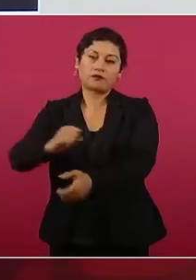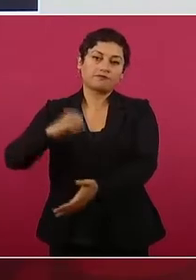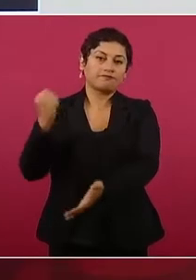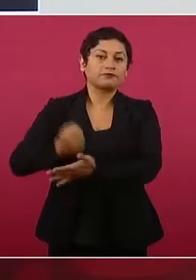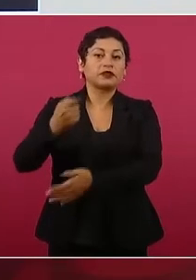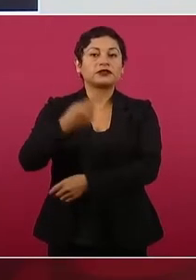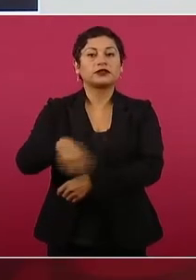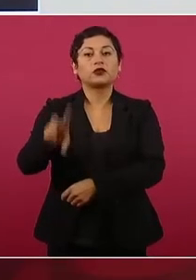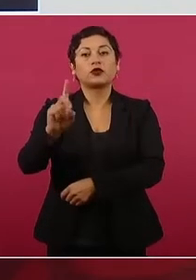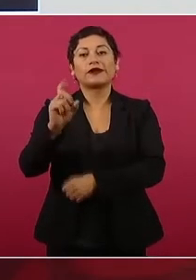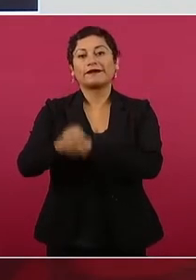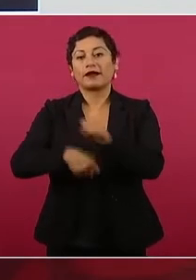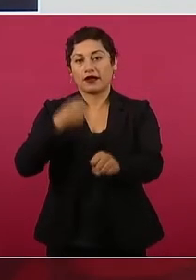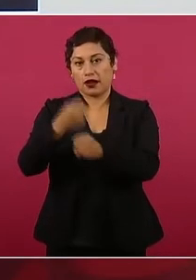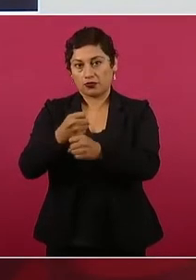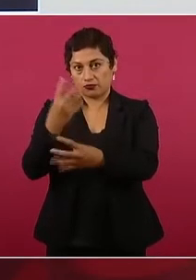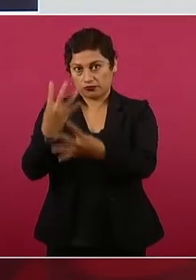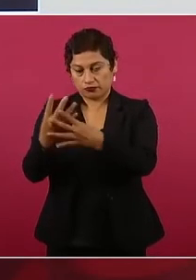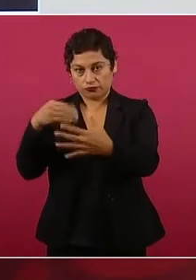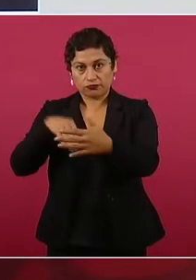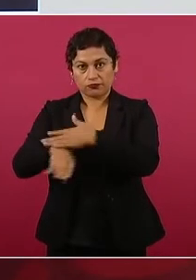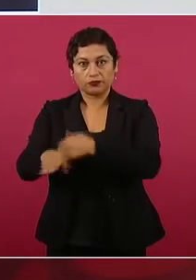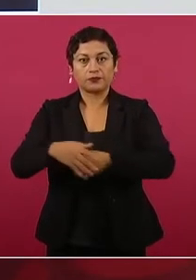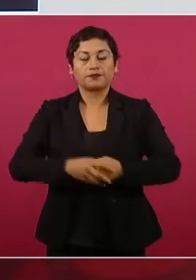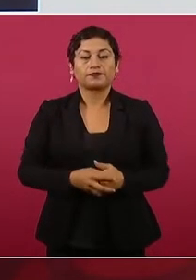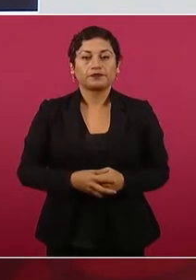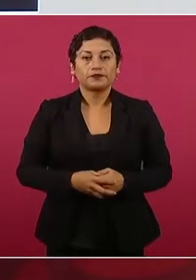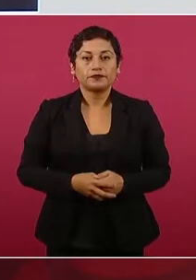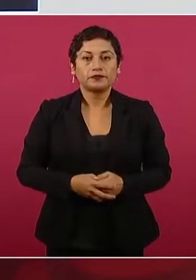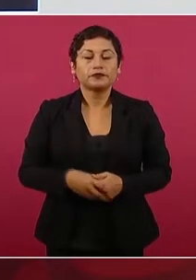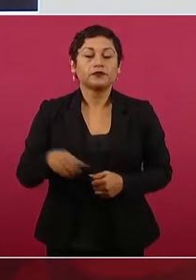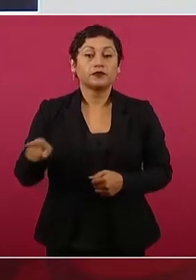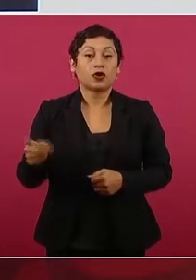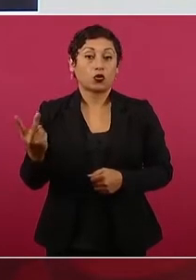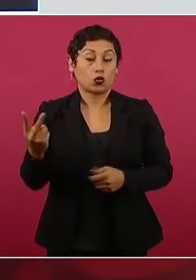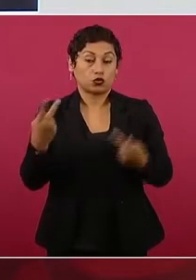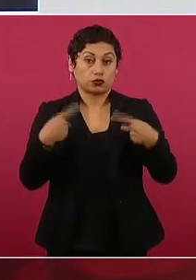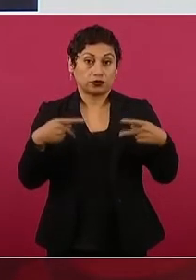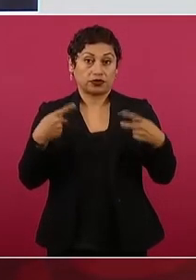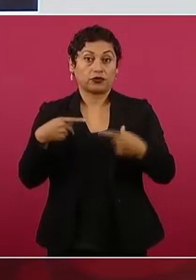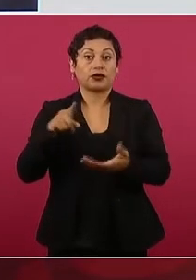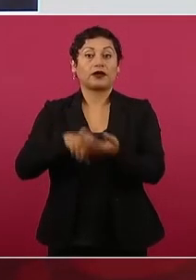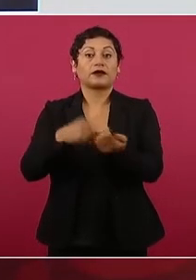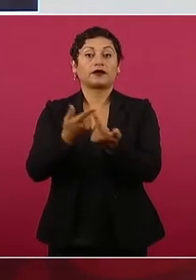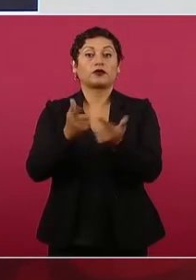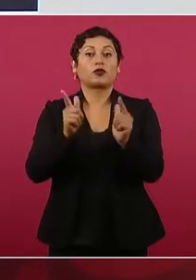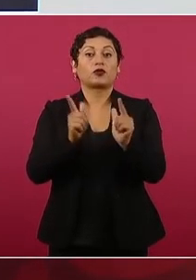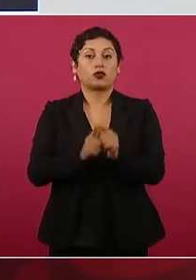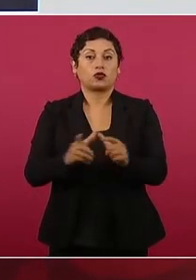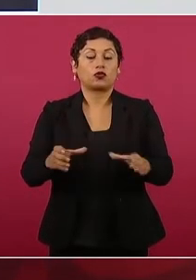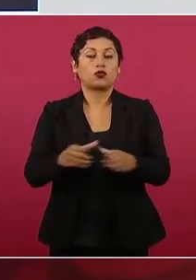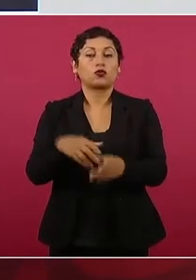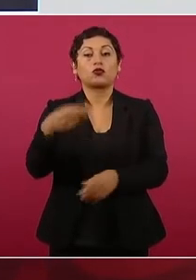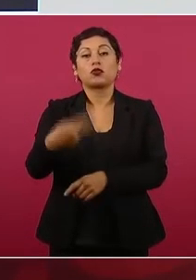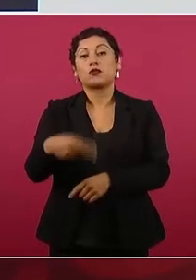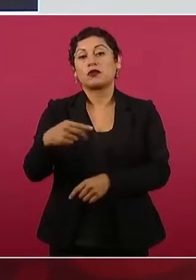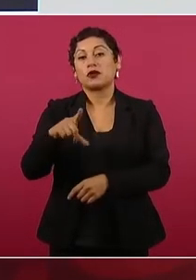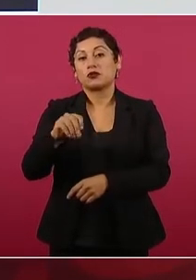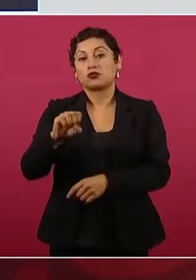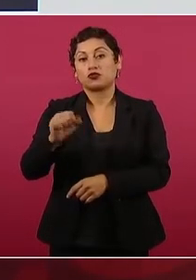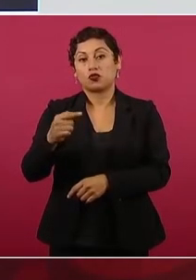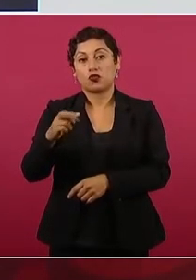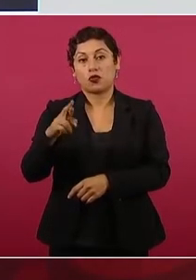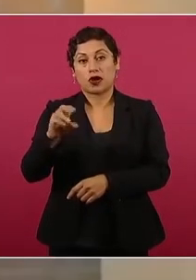dos secuestradores, quienes pertenecen a la banda delincuencial, los güeros, y quienes se habrían